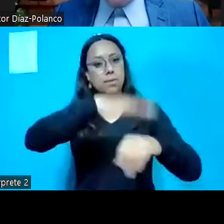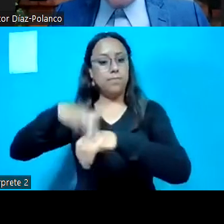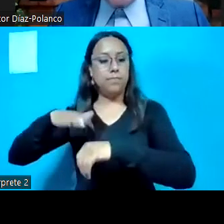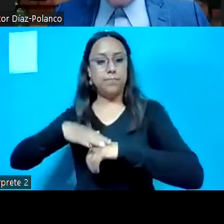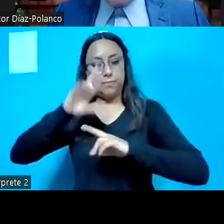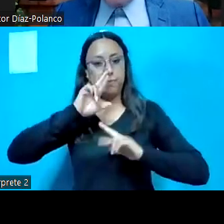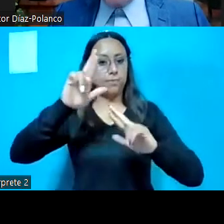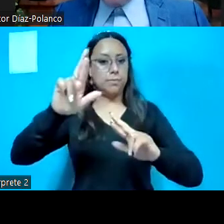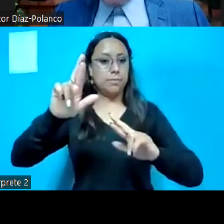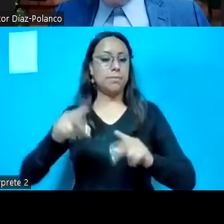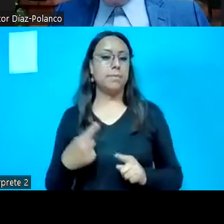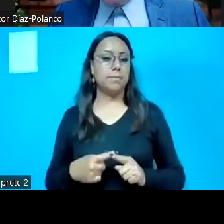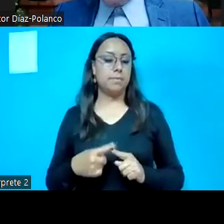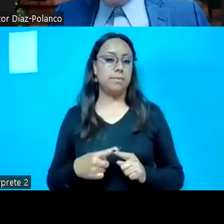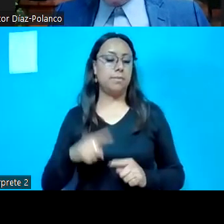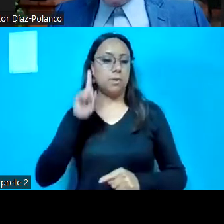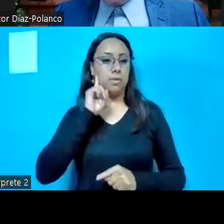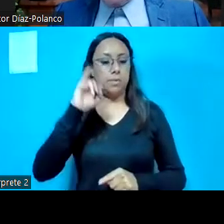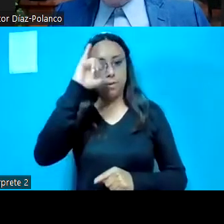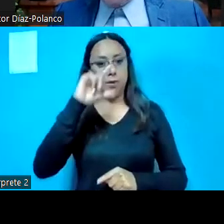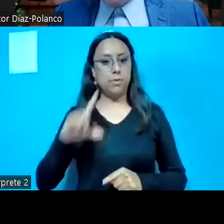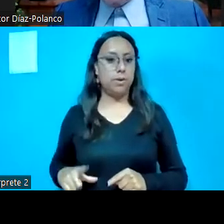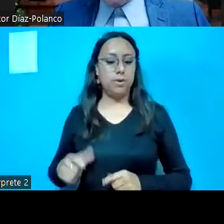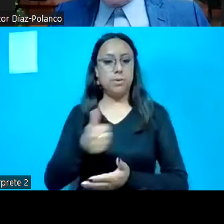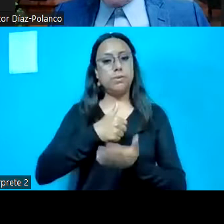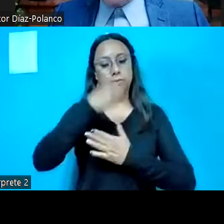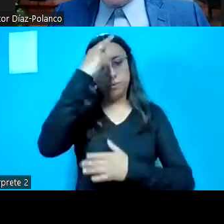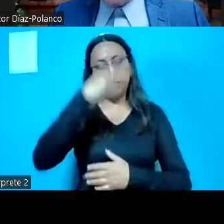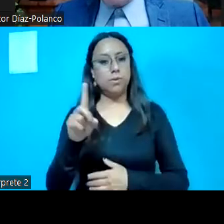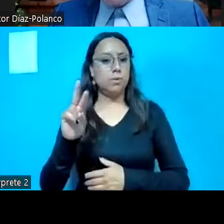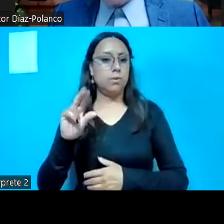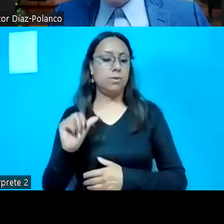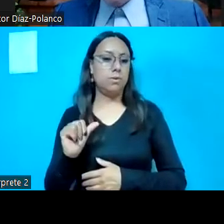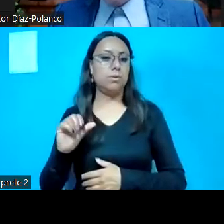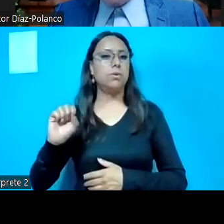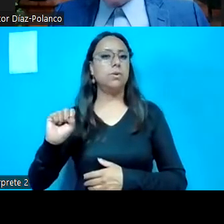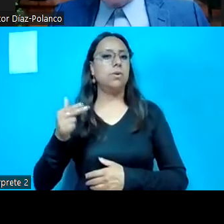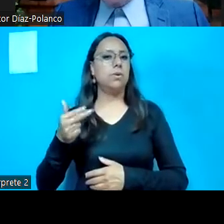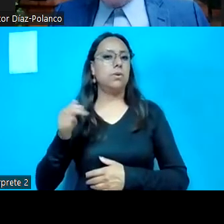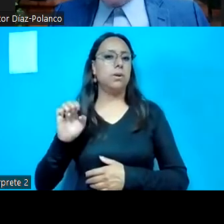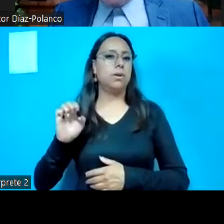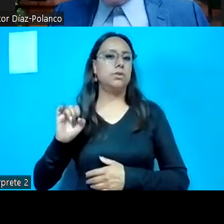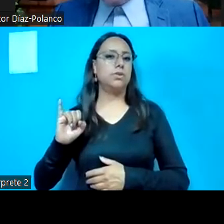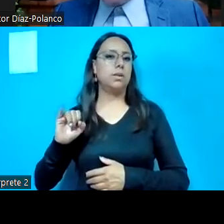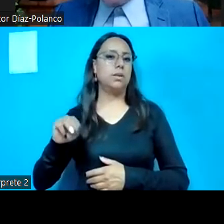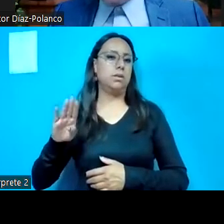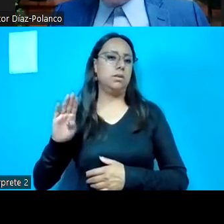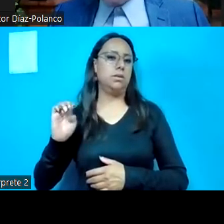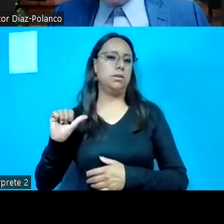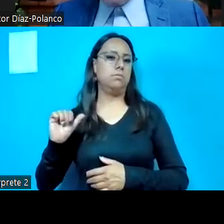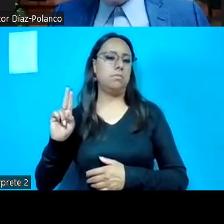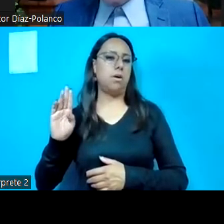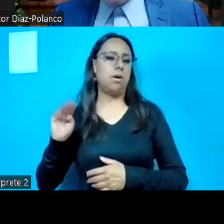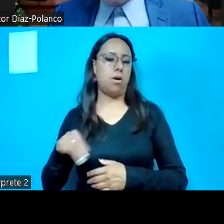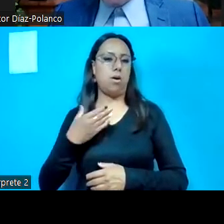respetuosa a la jefa de gobierno de esta Ciudad de México, doctora Claudia Sheinbaum Pardo, adoptar el programa